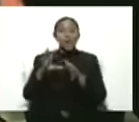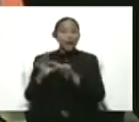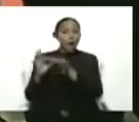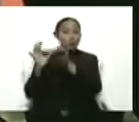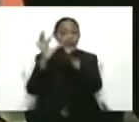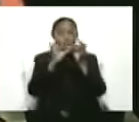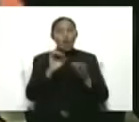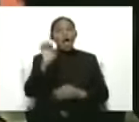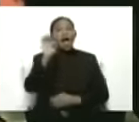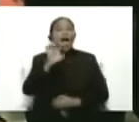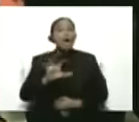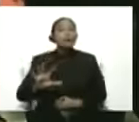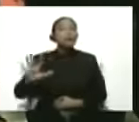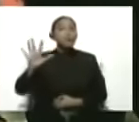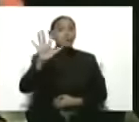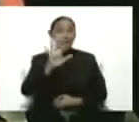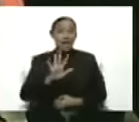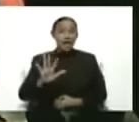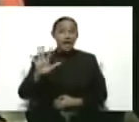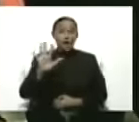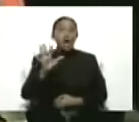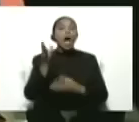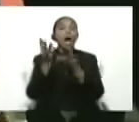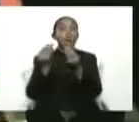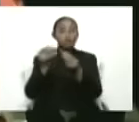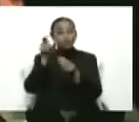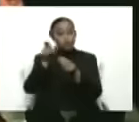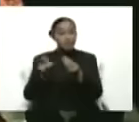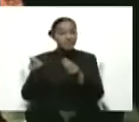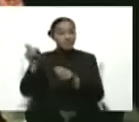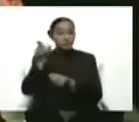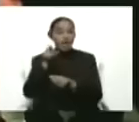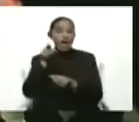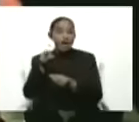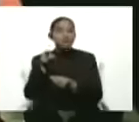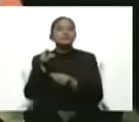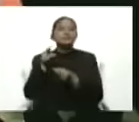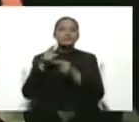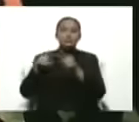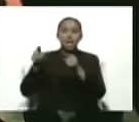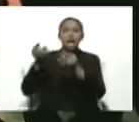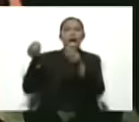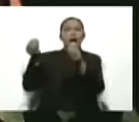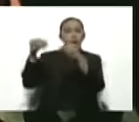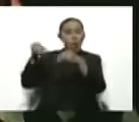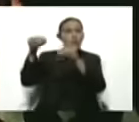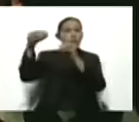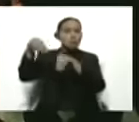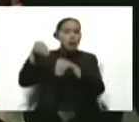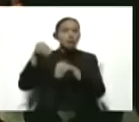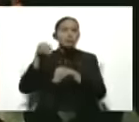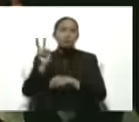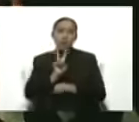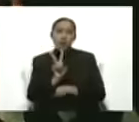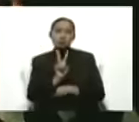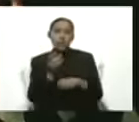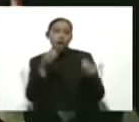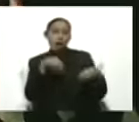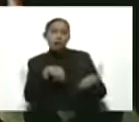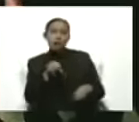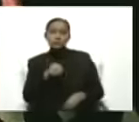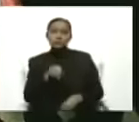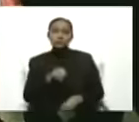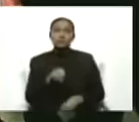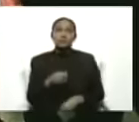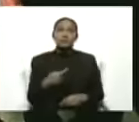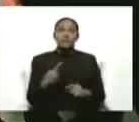muchísima gente, pero eso es como una especie de parlamento que están de acuerdo con Venezuela. Pero bueno, no